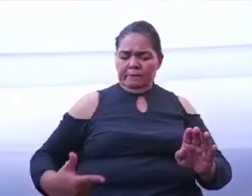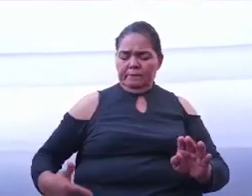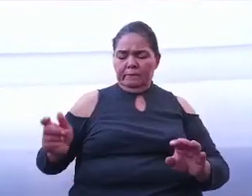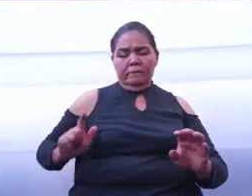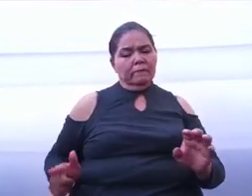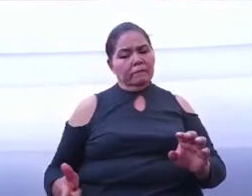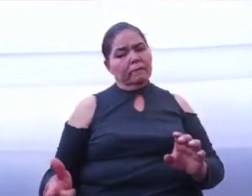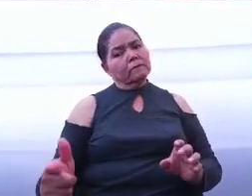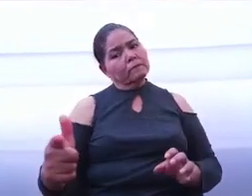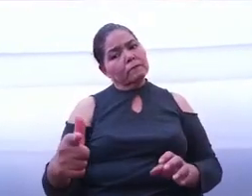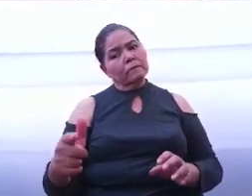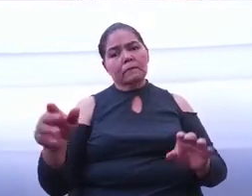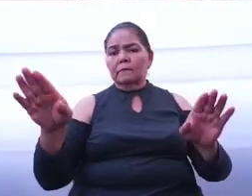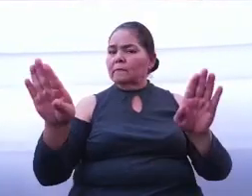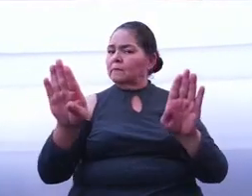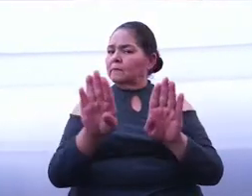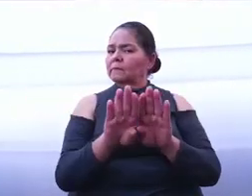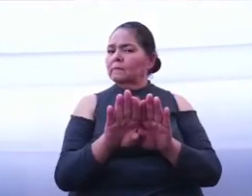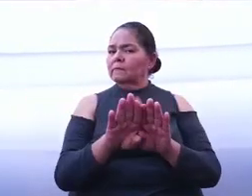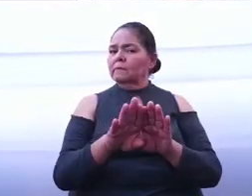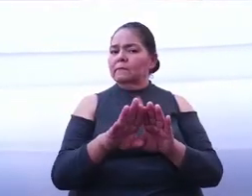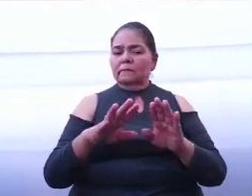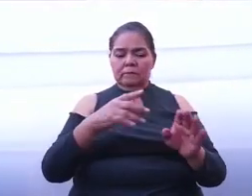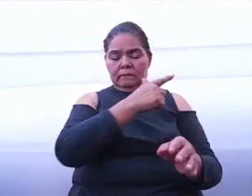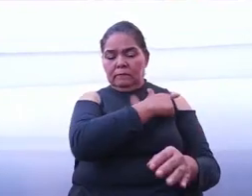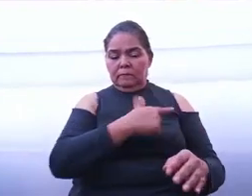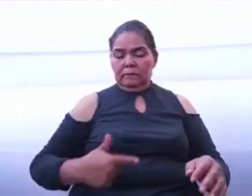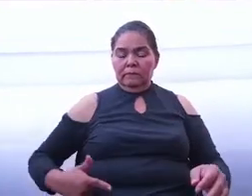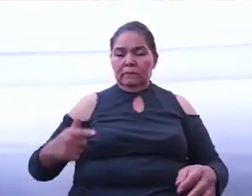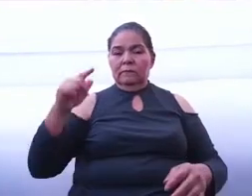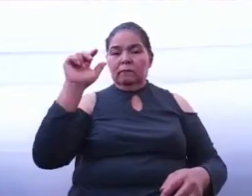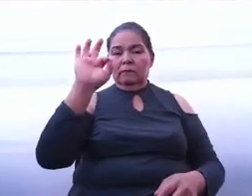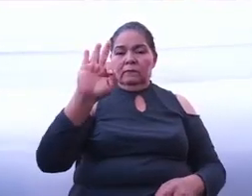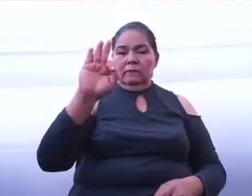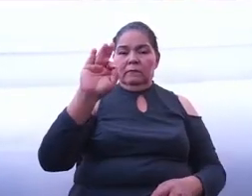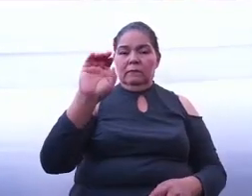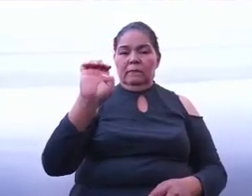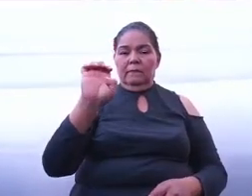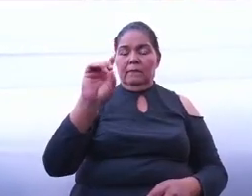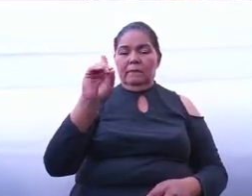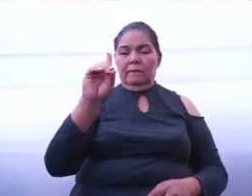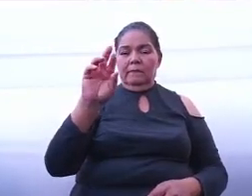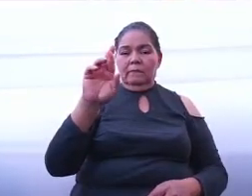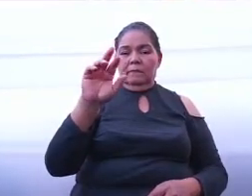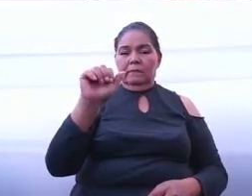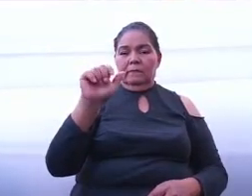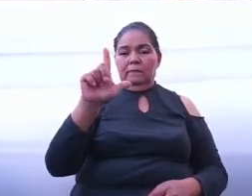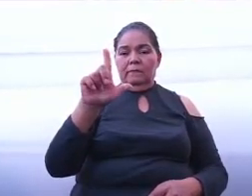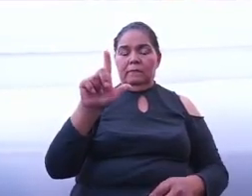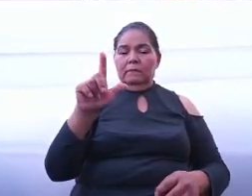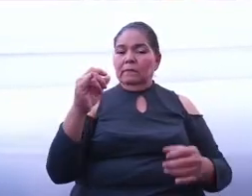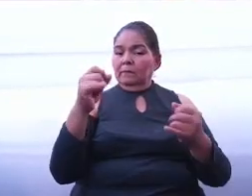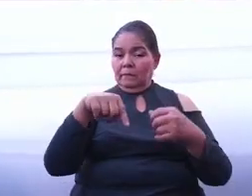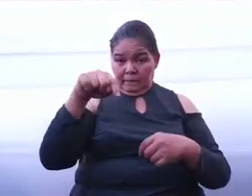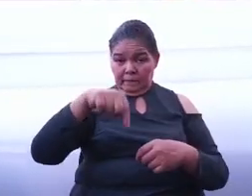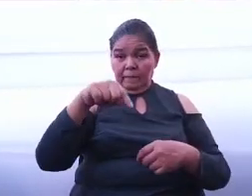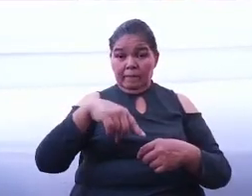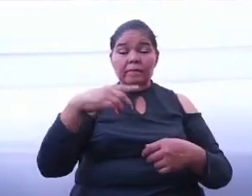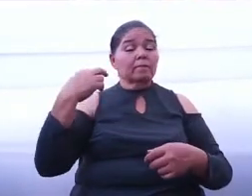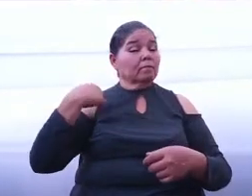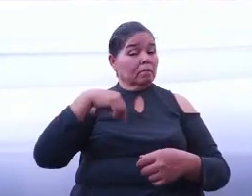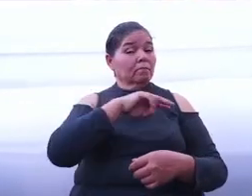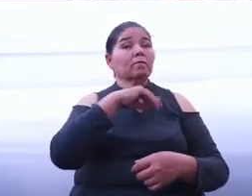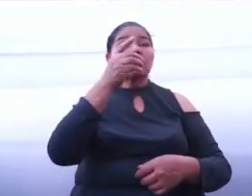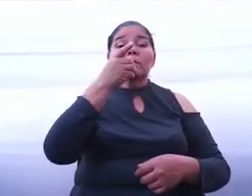Estado como con el gobierno federal. Desde aquí hoy enviamos el mensaje de la